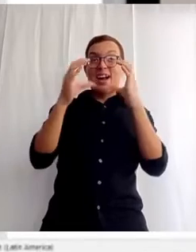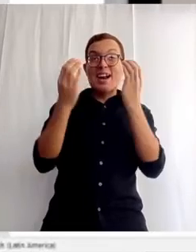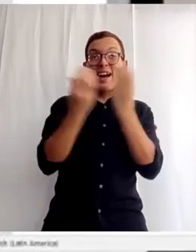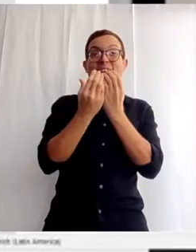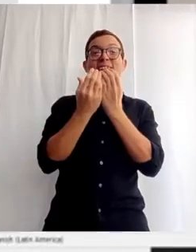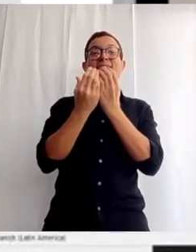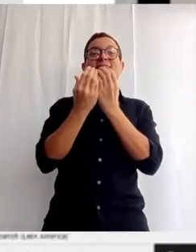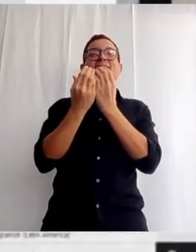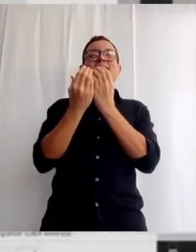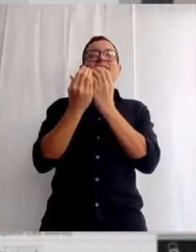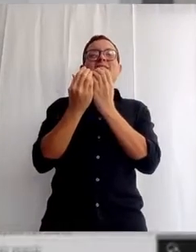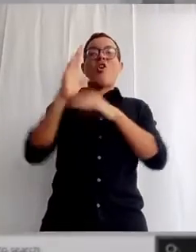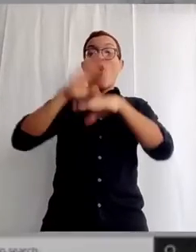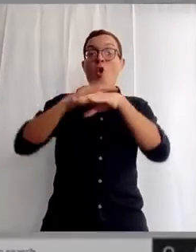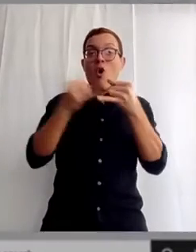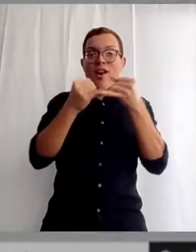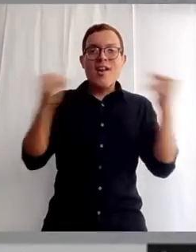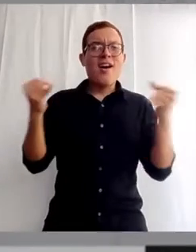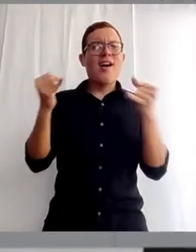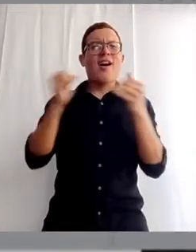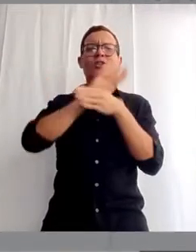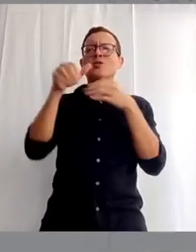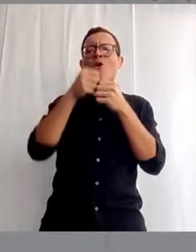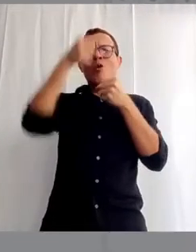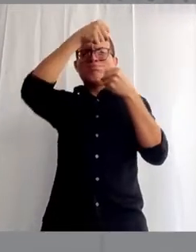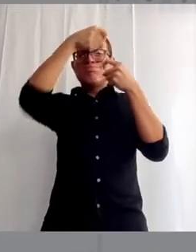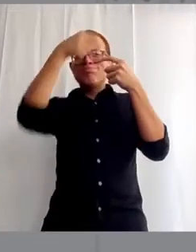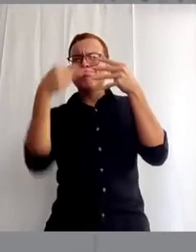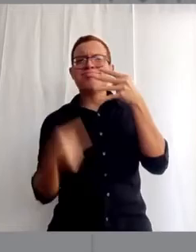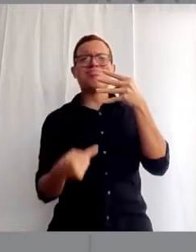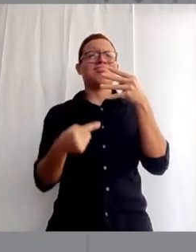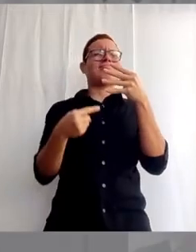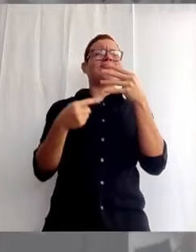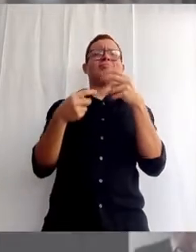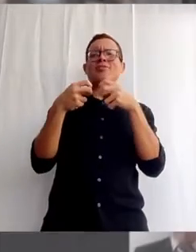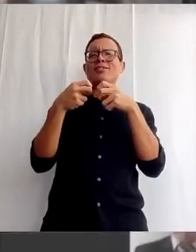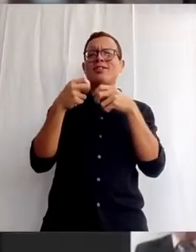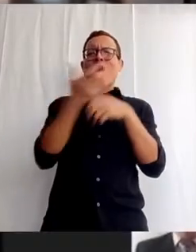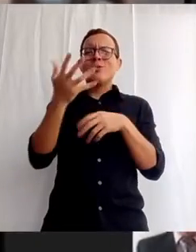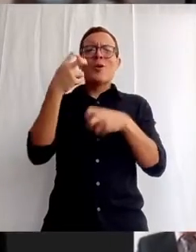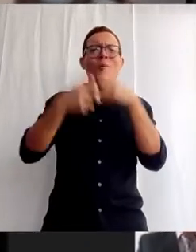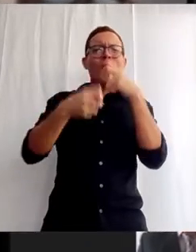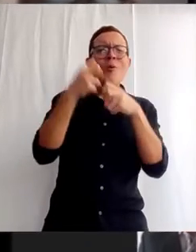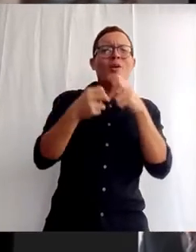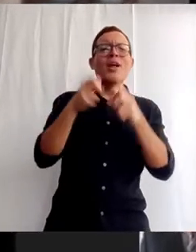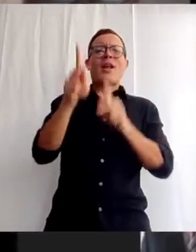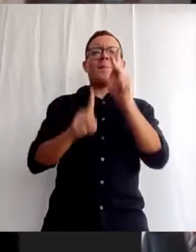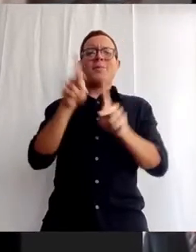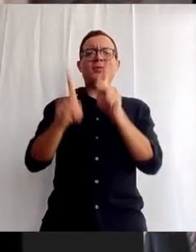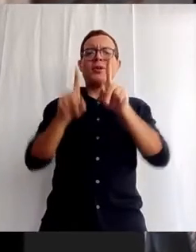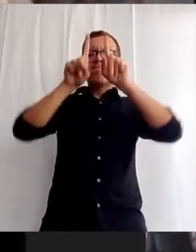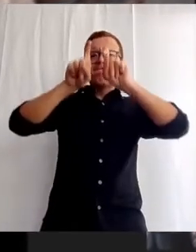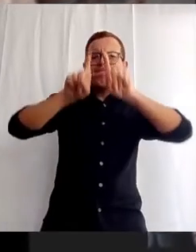dificultades que esta nueva plataforma nos presenta, con la agenda de investigación y con la